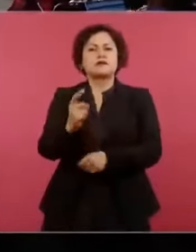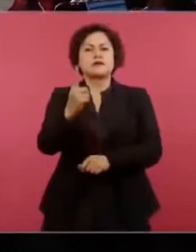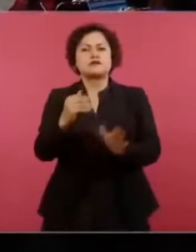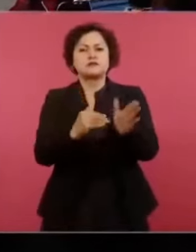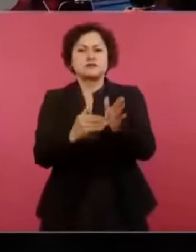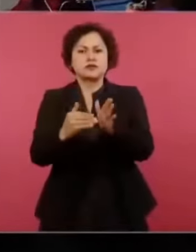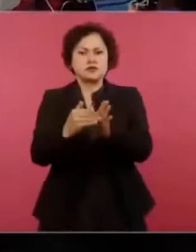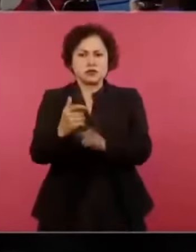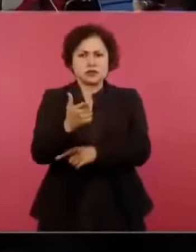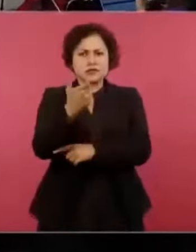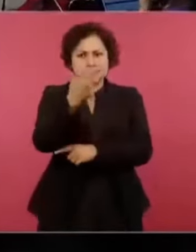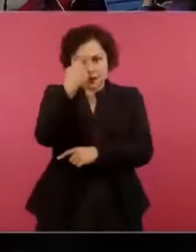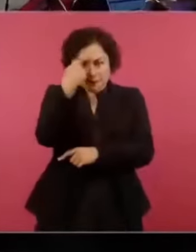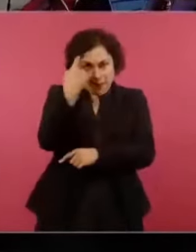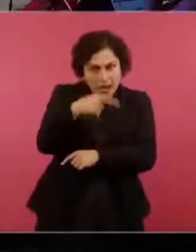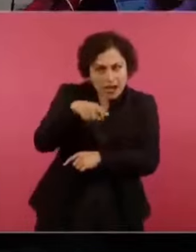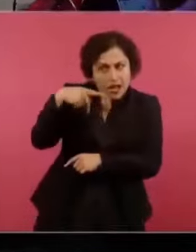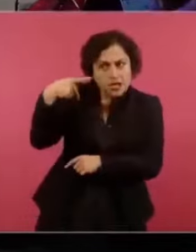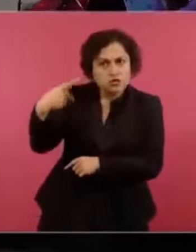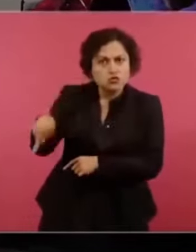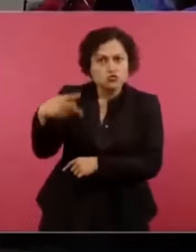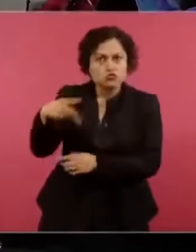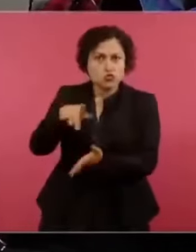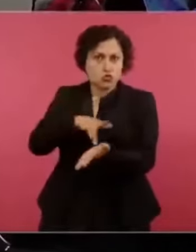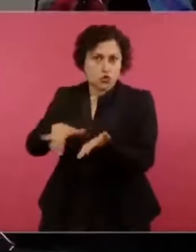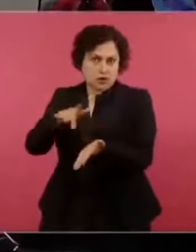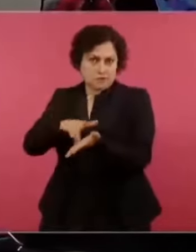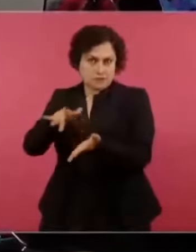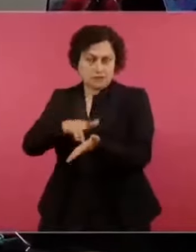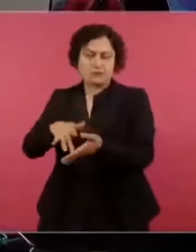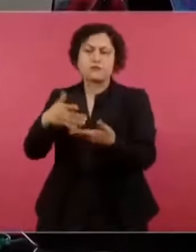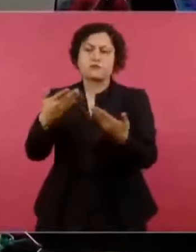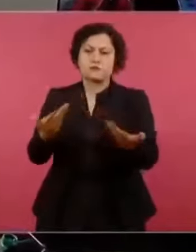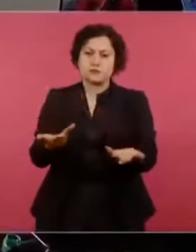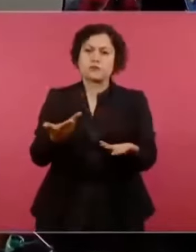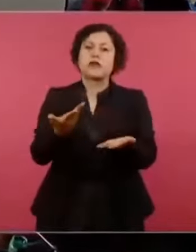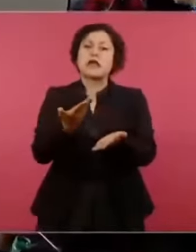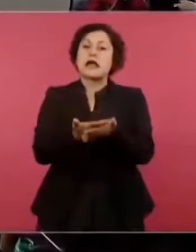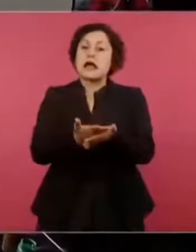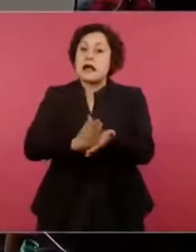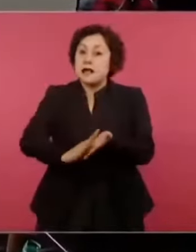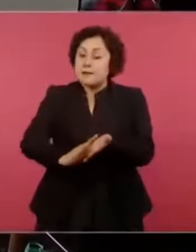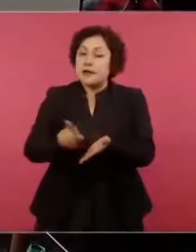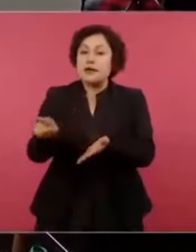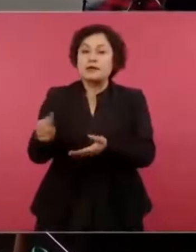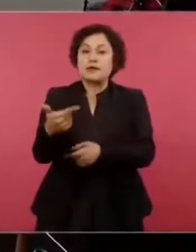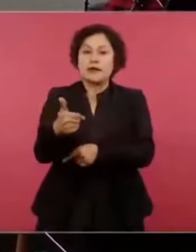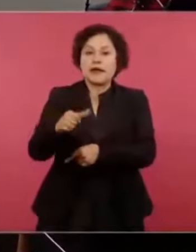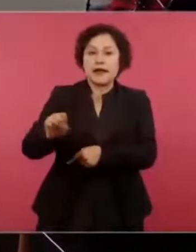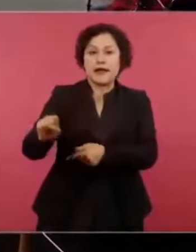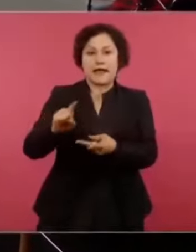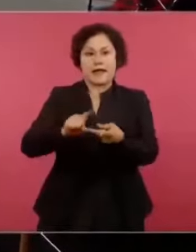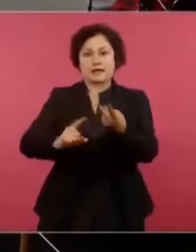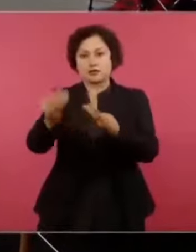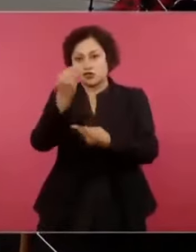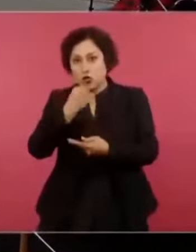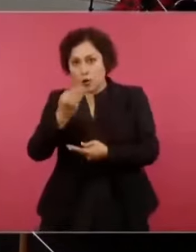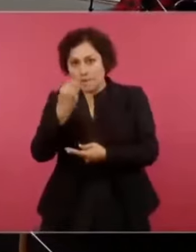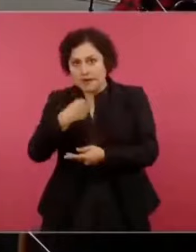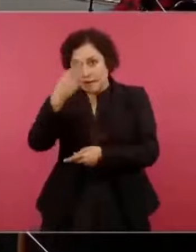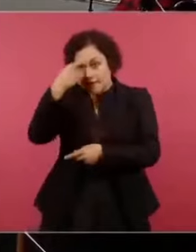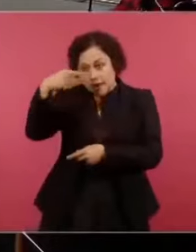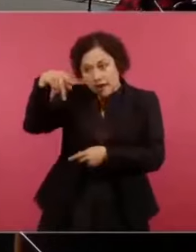de pesos por pensión, sino que hasta el gas y la canasta básica acabaron pagando los mexicanos y